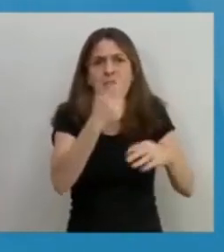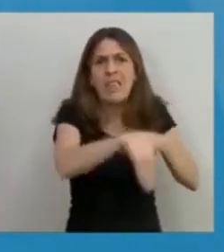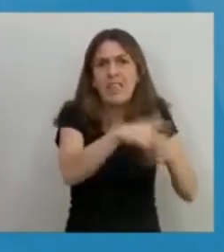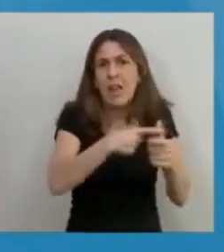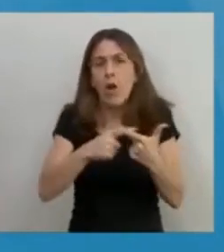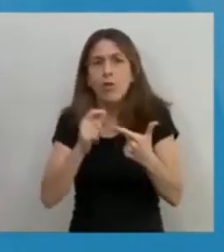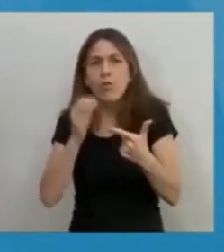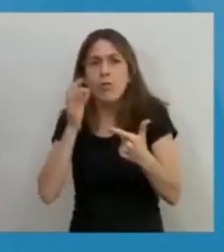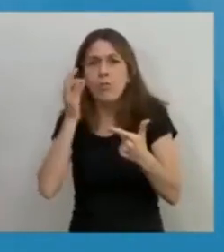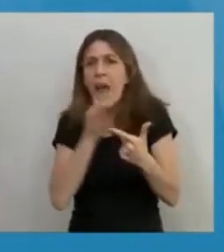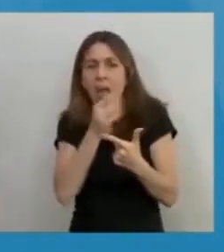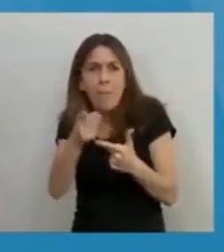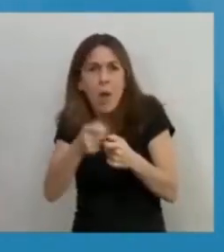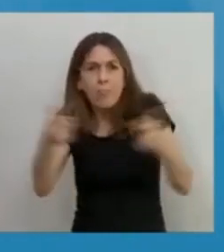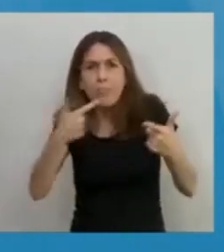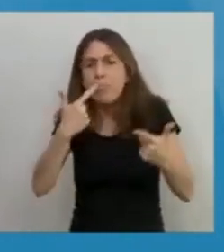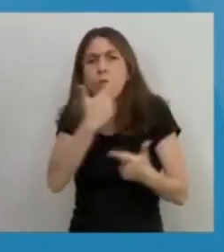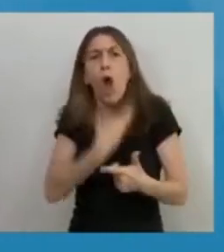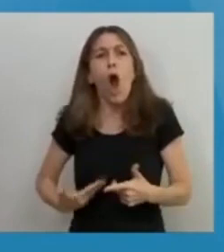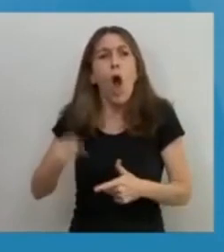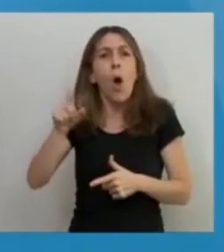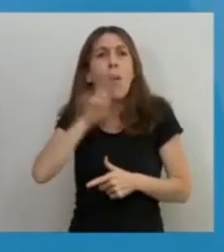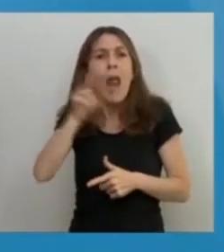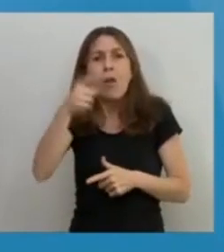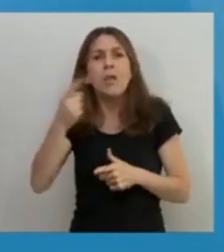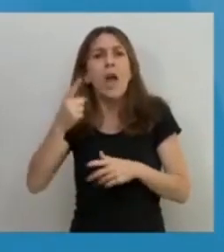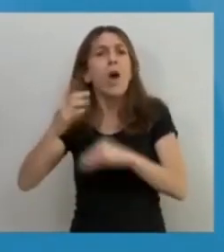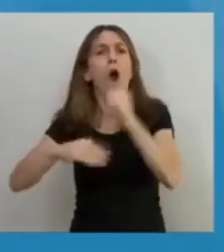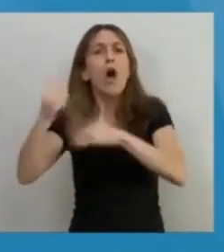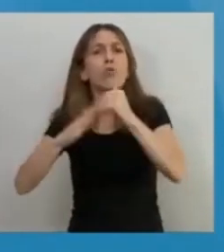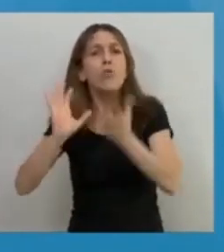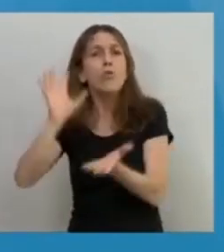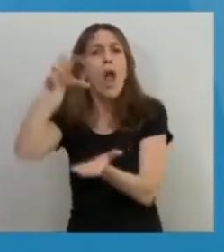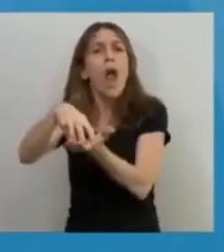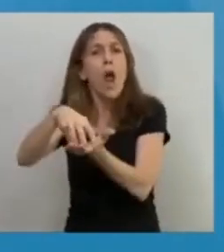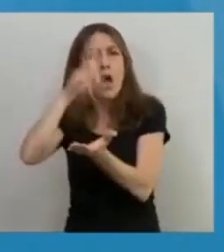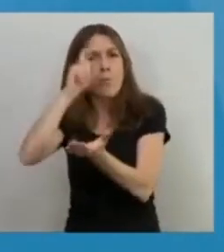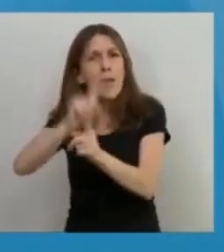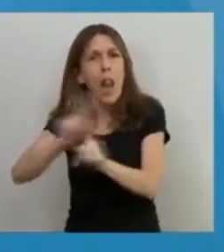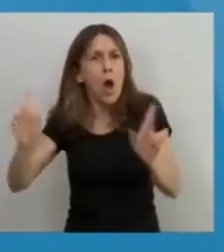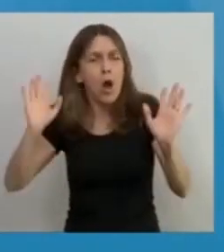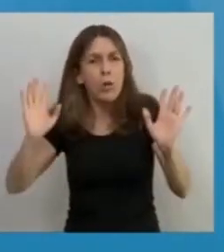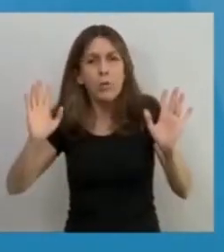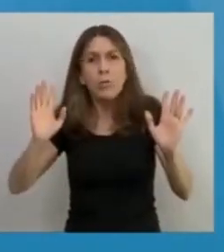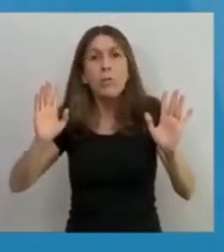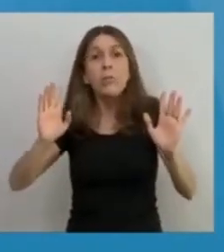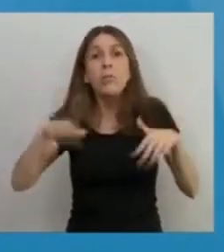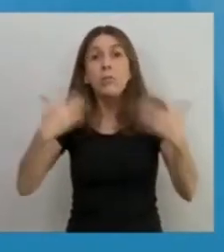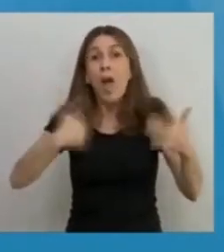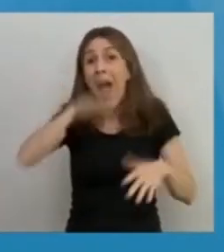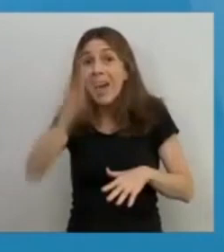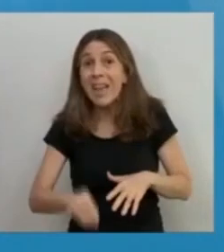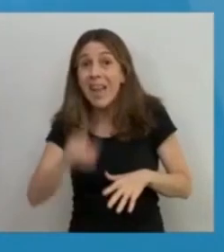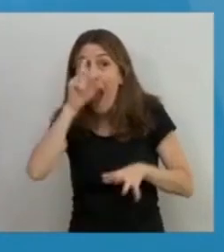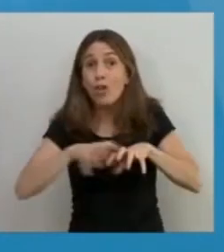se jactaban de no construir más hospitales. Y así poco a poco el sistema de salud público se fue deteriorando.